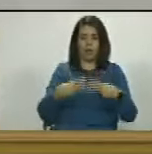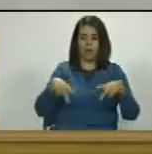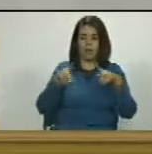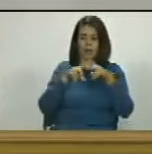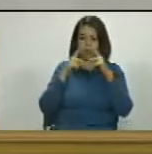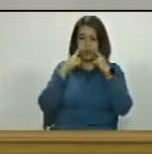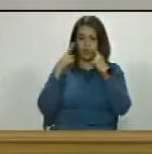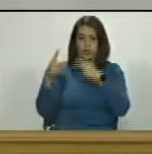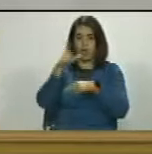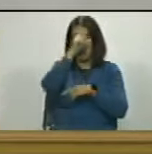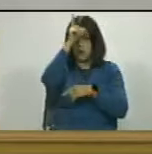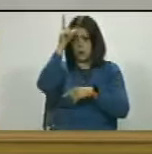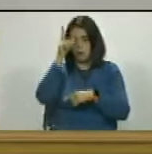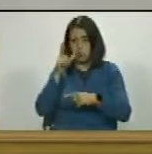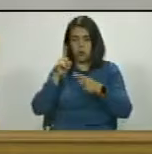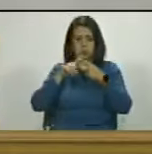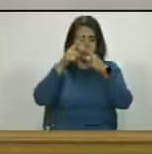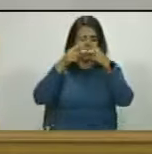o alguien del otro o el otro